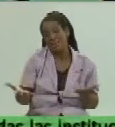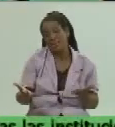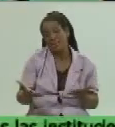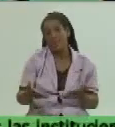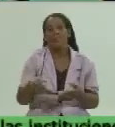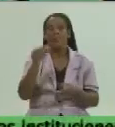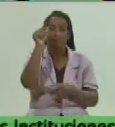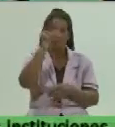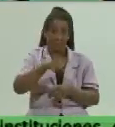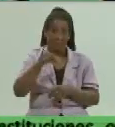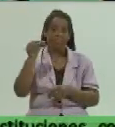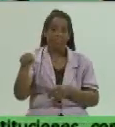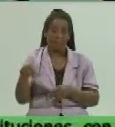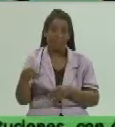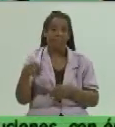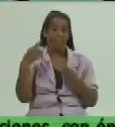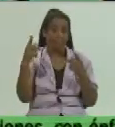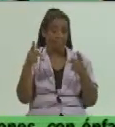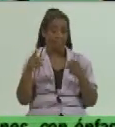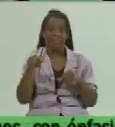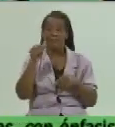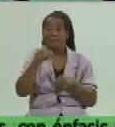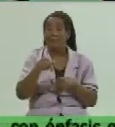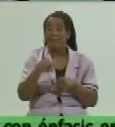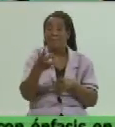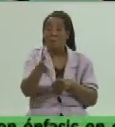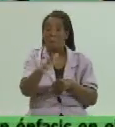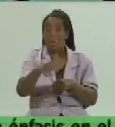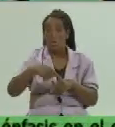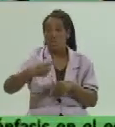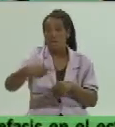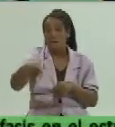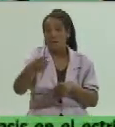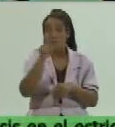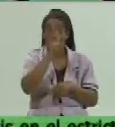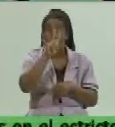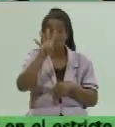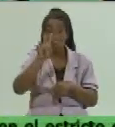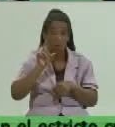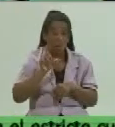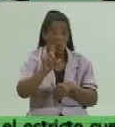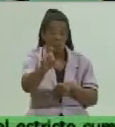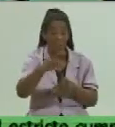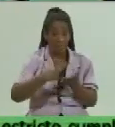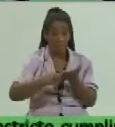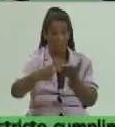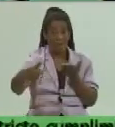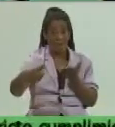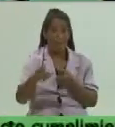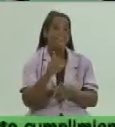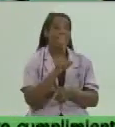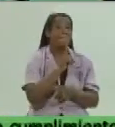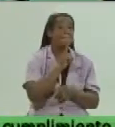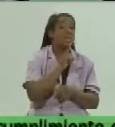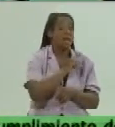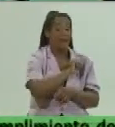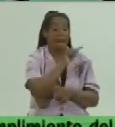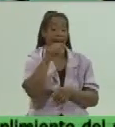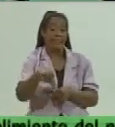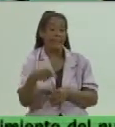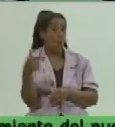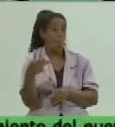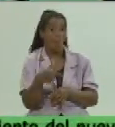Como ahí se aprecia el comportamiento del promedio diario de las últimas 14 semanas, aclaro que es de viernes a jueves porque esa no es la semana